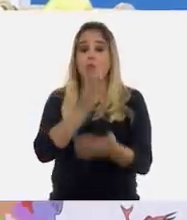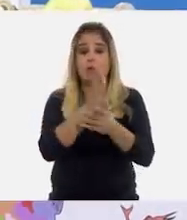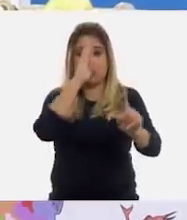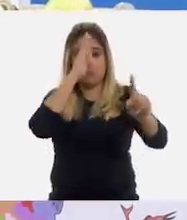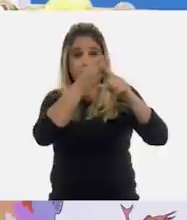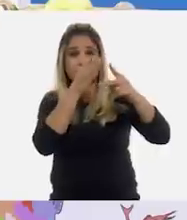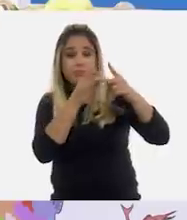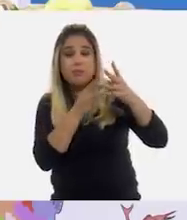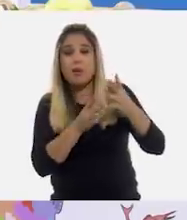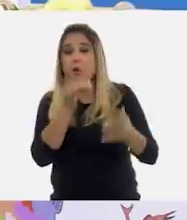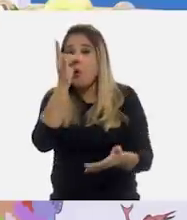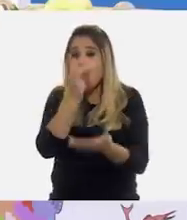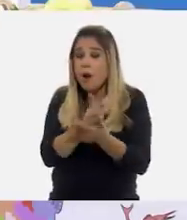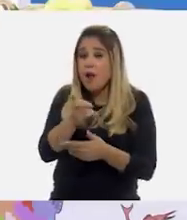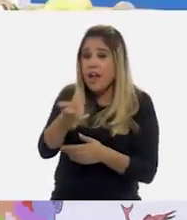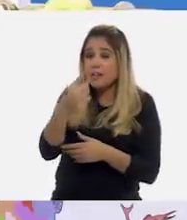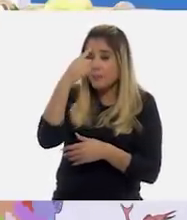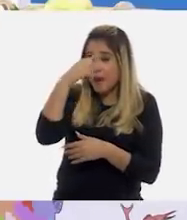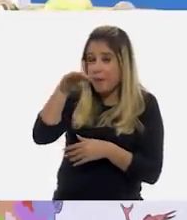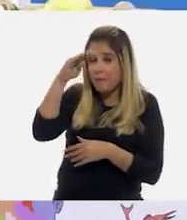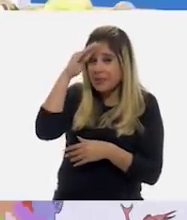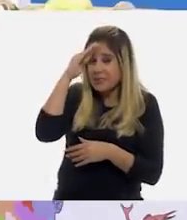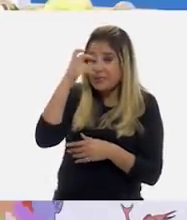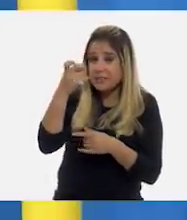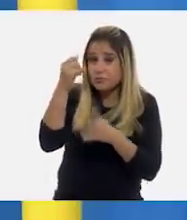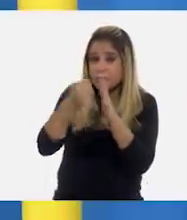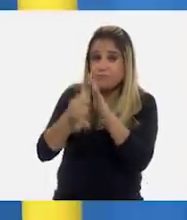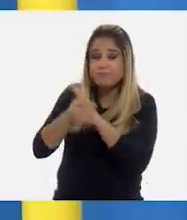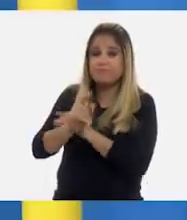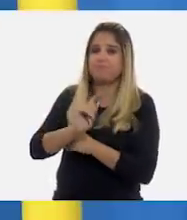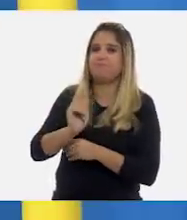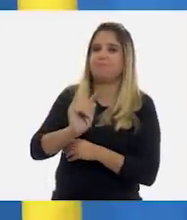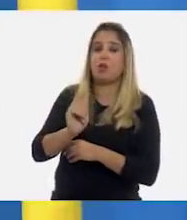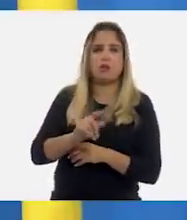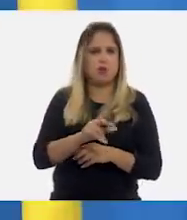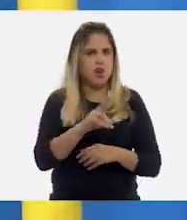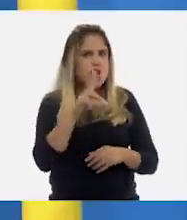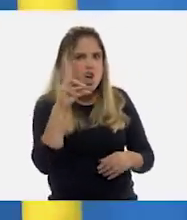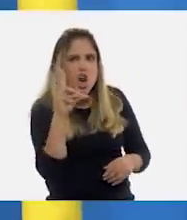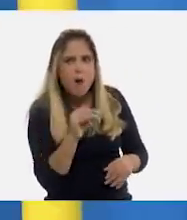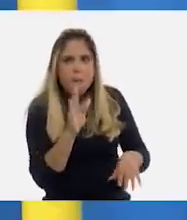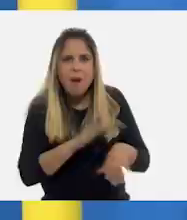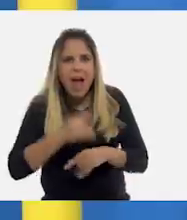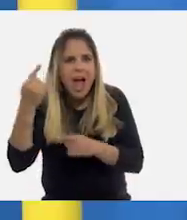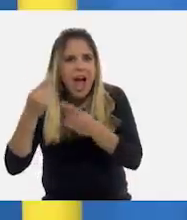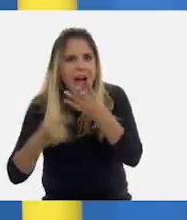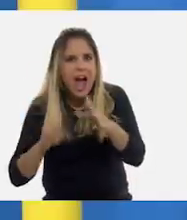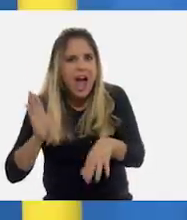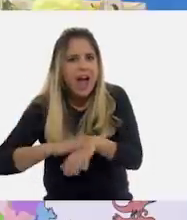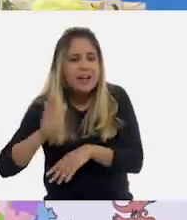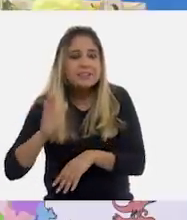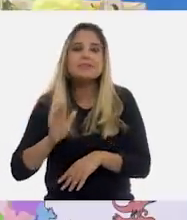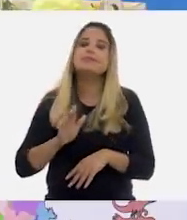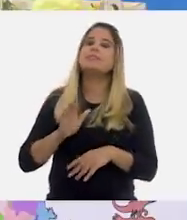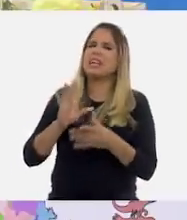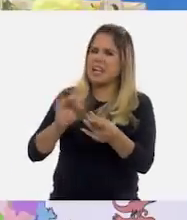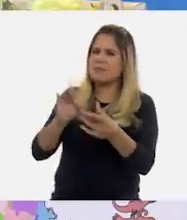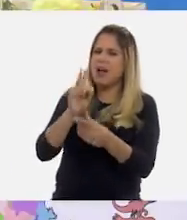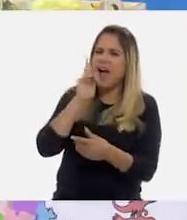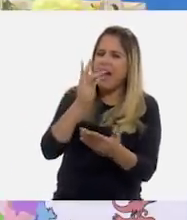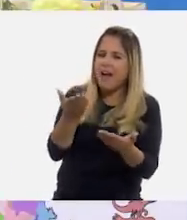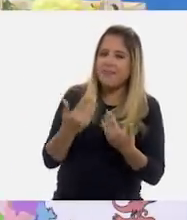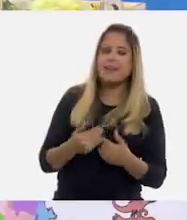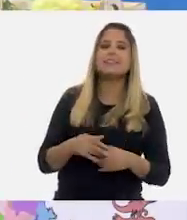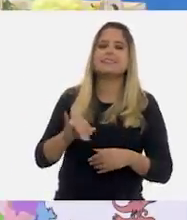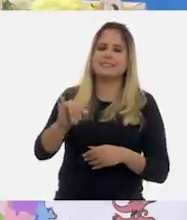mencionas son los únicos a considerar. Ah, ¿no? ¿No? Ay, maestra, ver, ¿nos puede explicar, por favor? Por supuesto, mira,